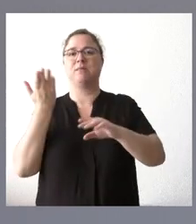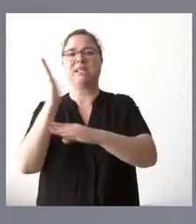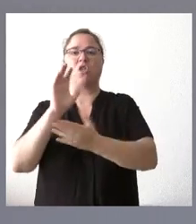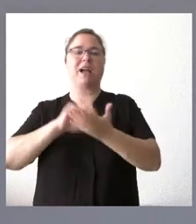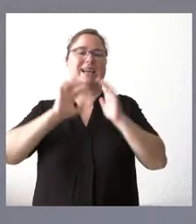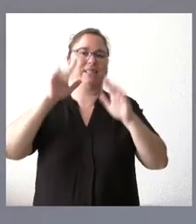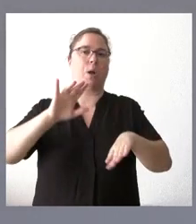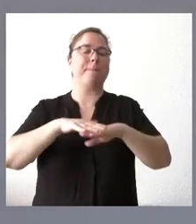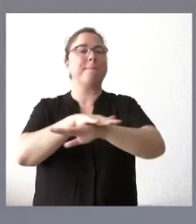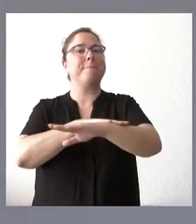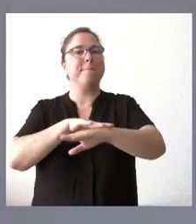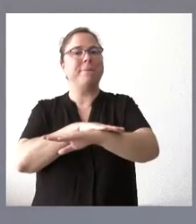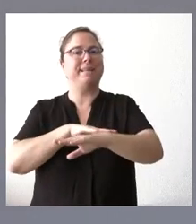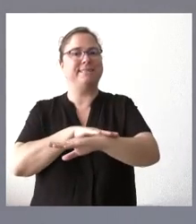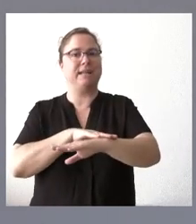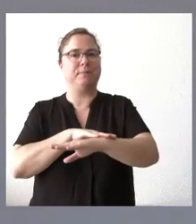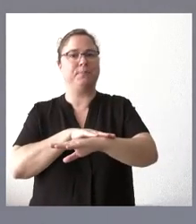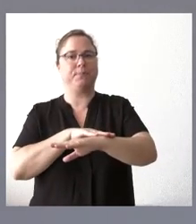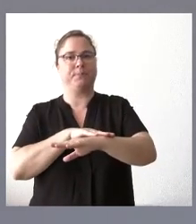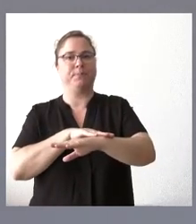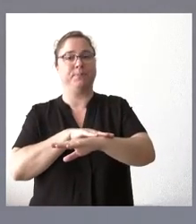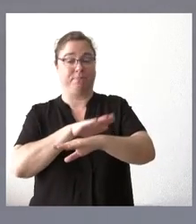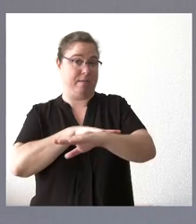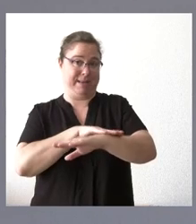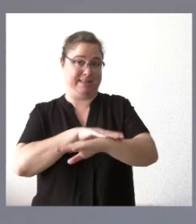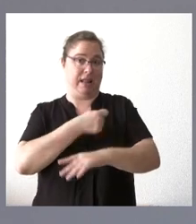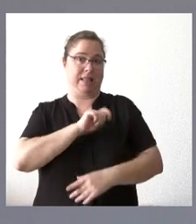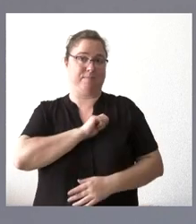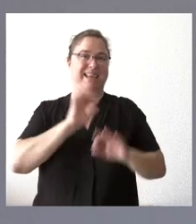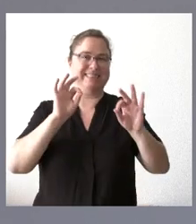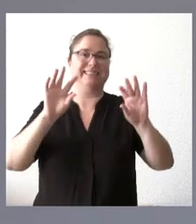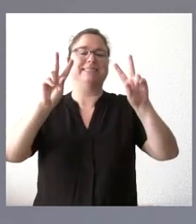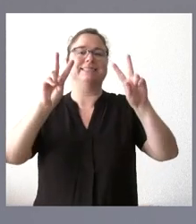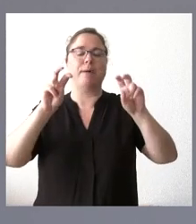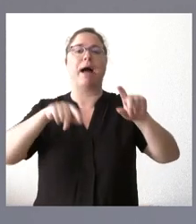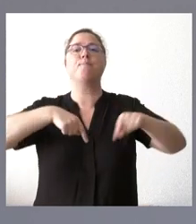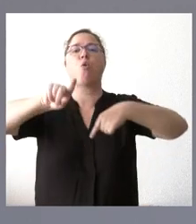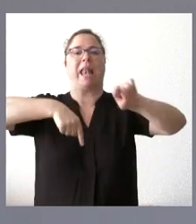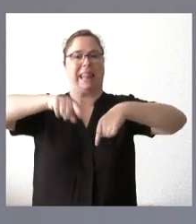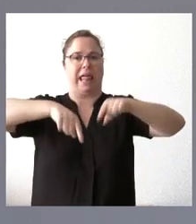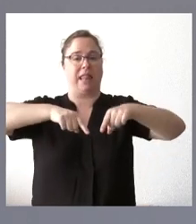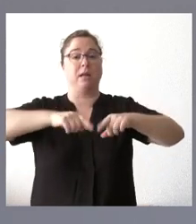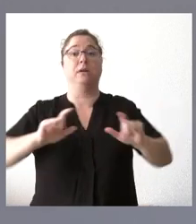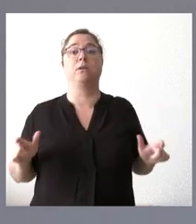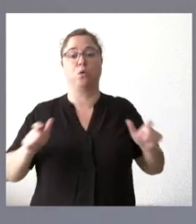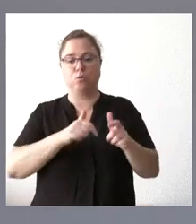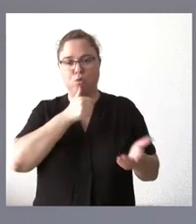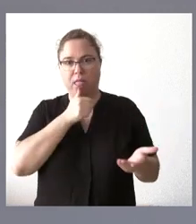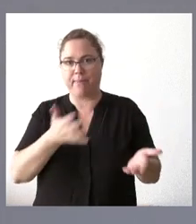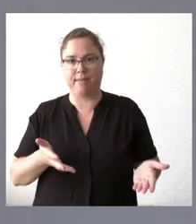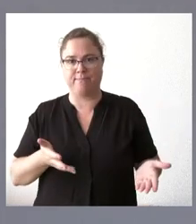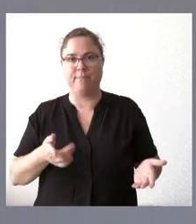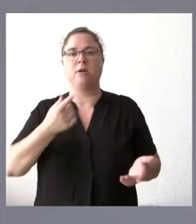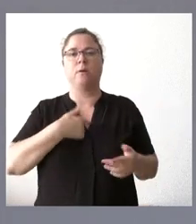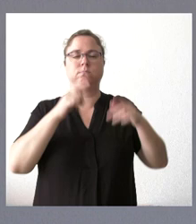a la ministra de España en materia de movilidad y esa reunión no se ha recibido. Y sí que estamos